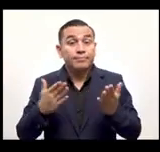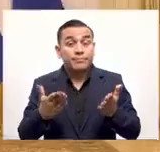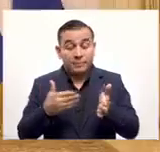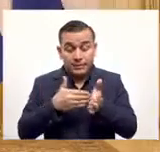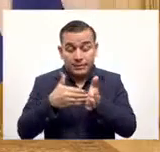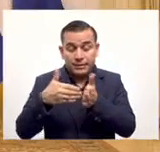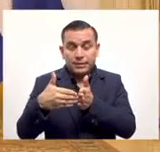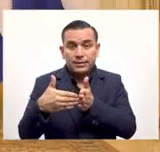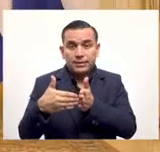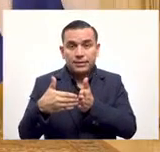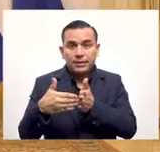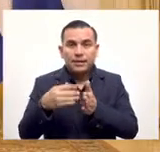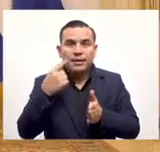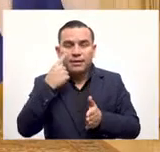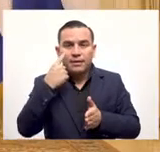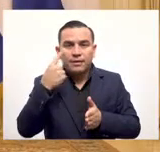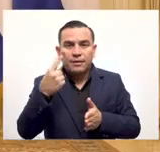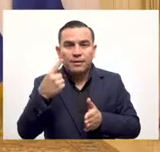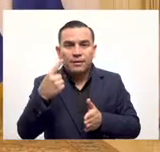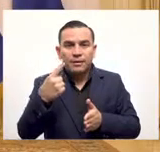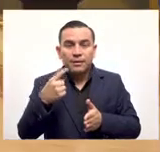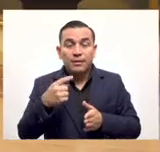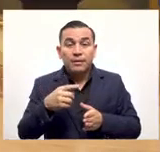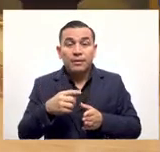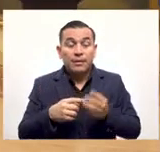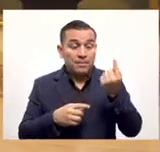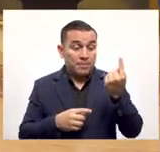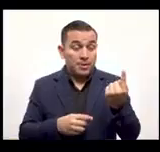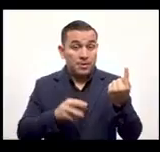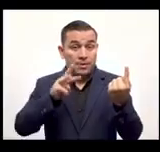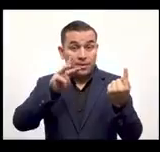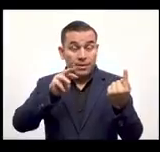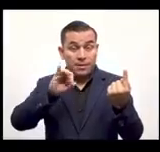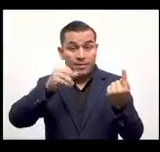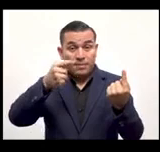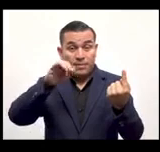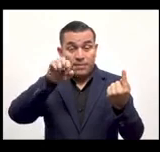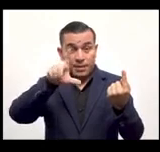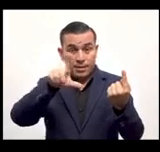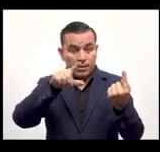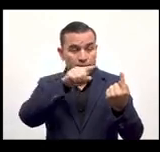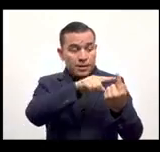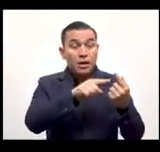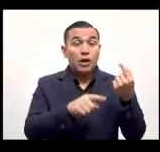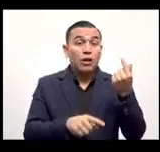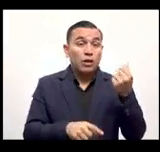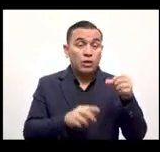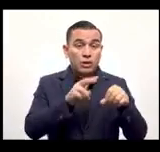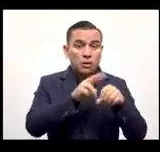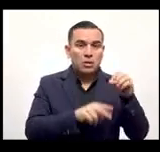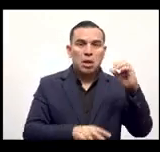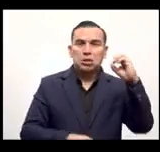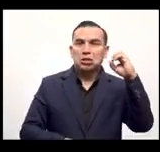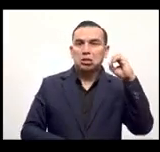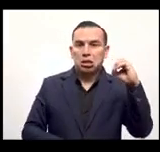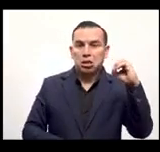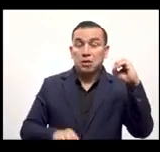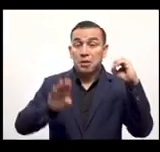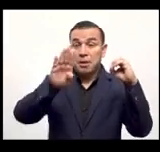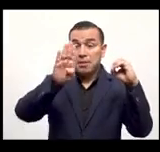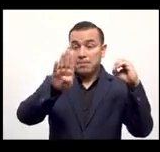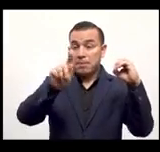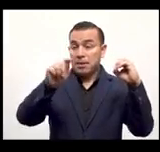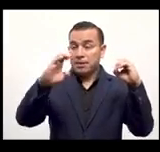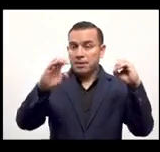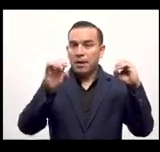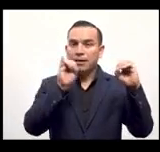entonces al principio aquí está Miguel él tiene como ustedes pueden ver en dólares tiene 0 dólares y